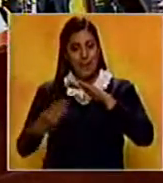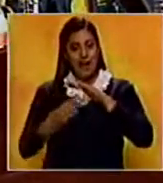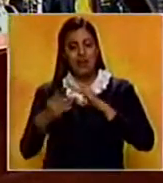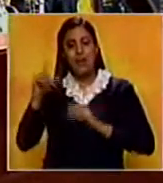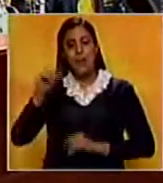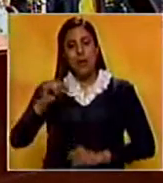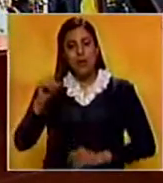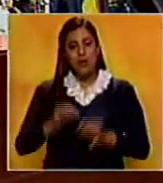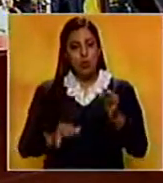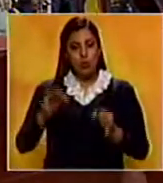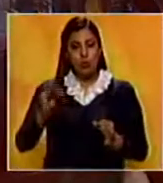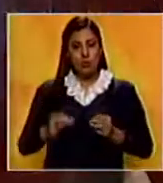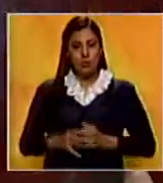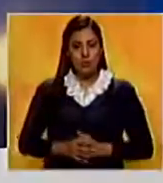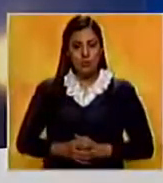a precios justos.